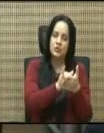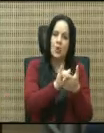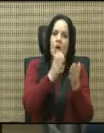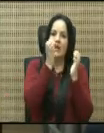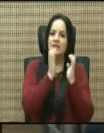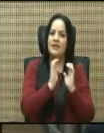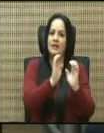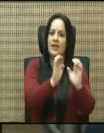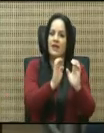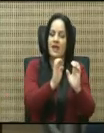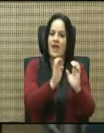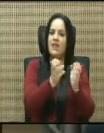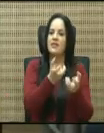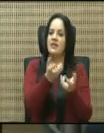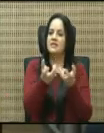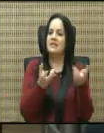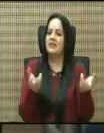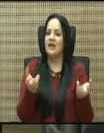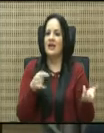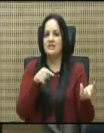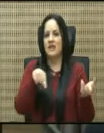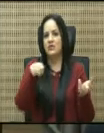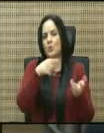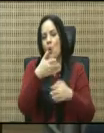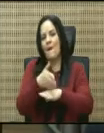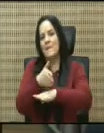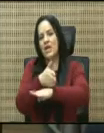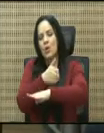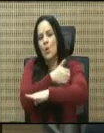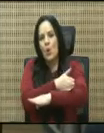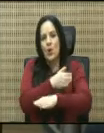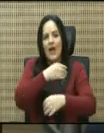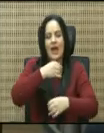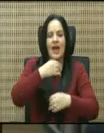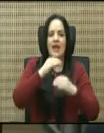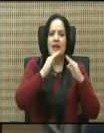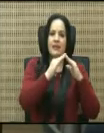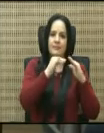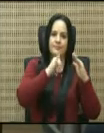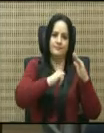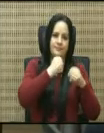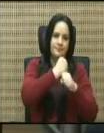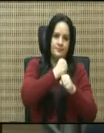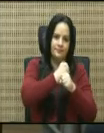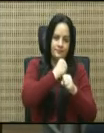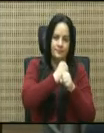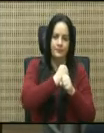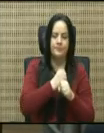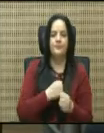descentralización, de mejora en el teletrabajo. Y bueno,